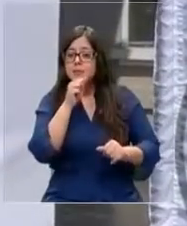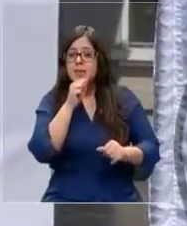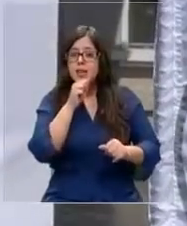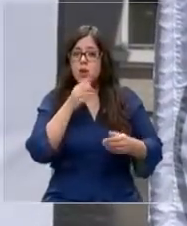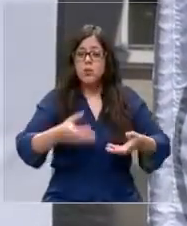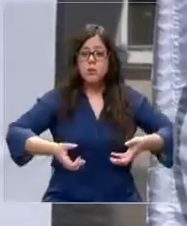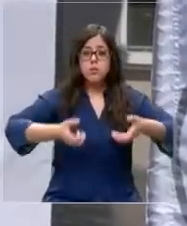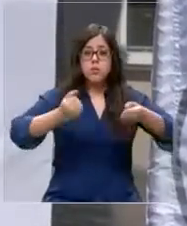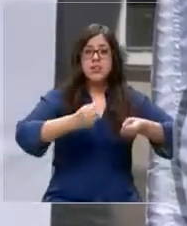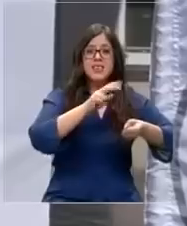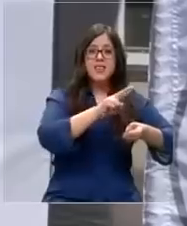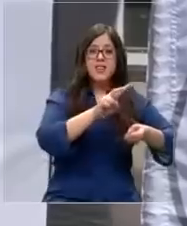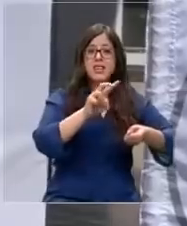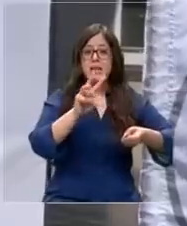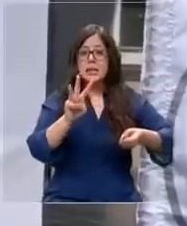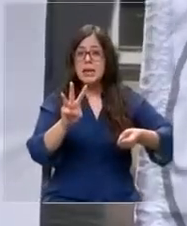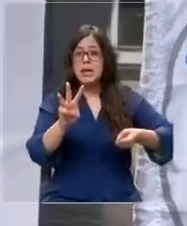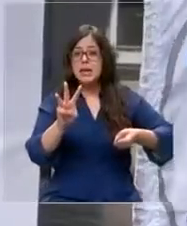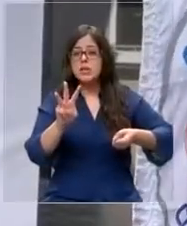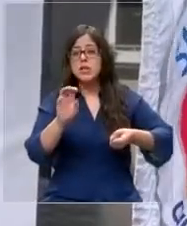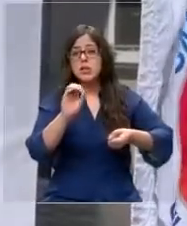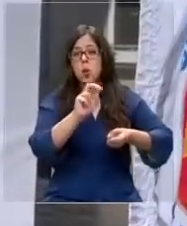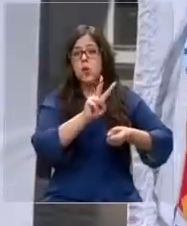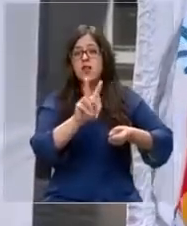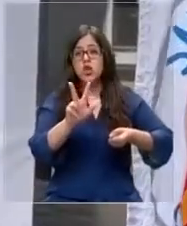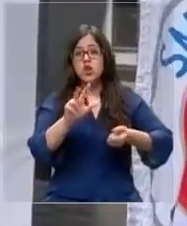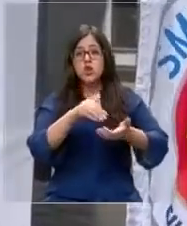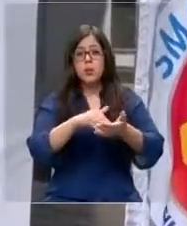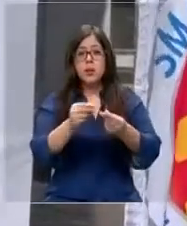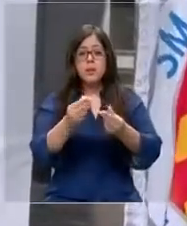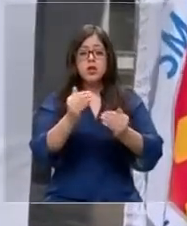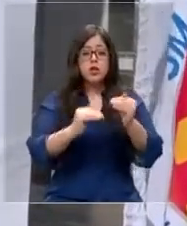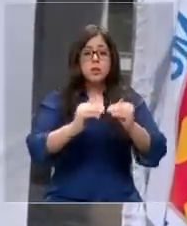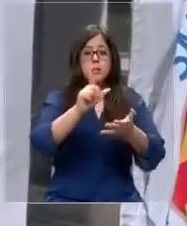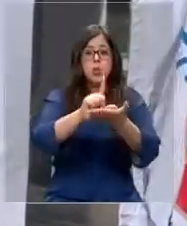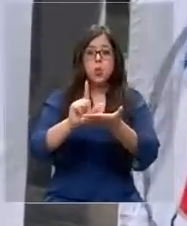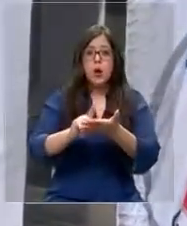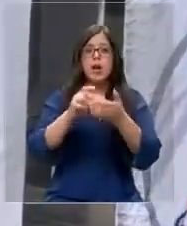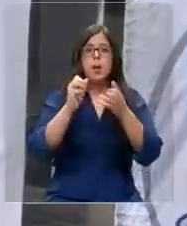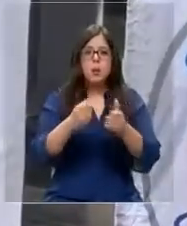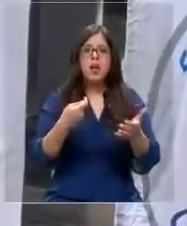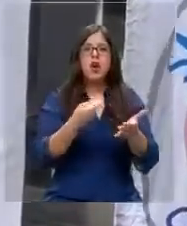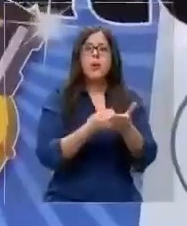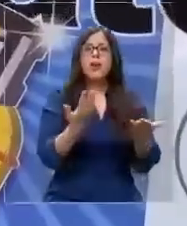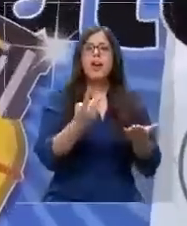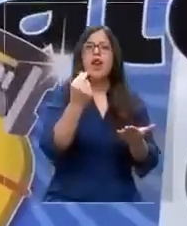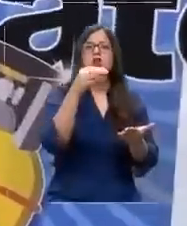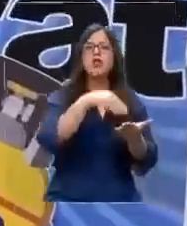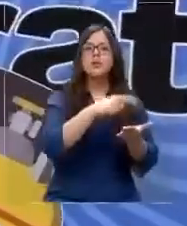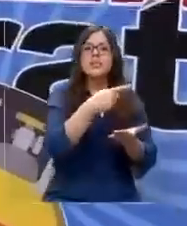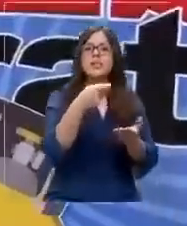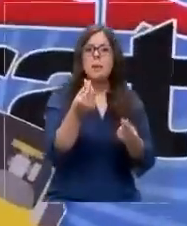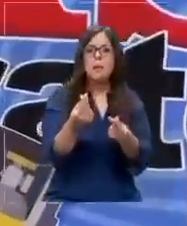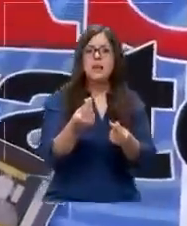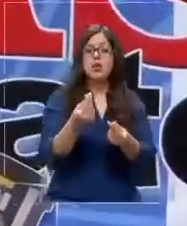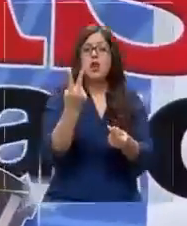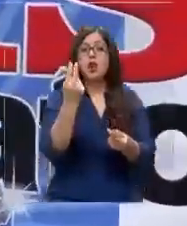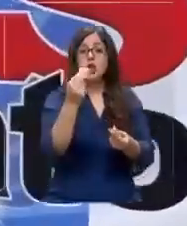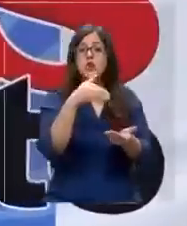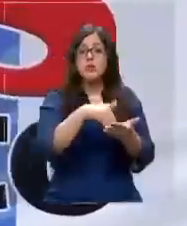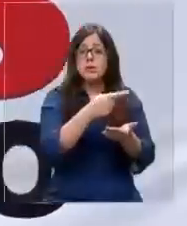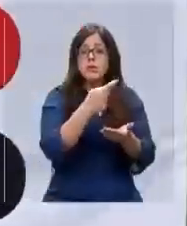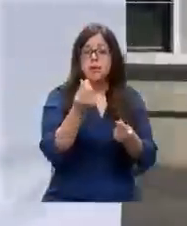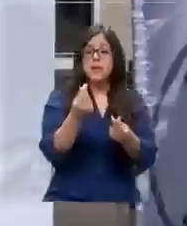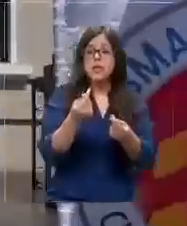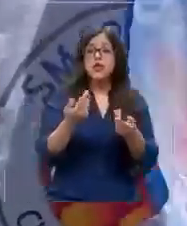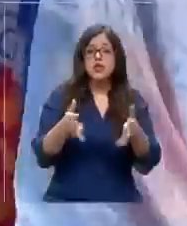entre 23 y 28 mil pesos, depende de la zona, lo pueden obtener a 12.100 pesos. 12.100 pesos el